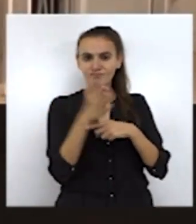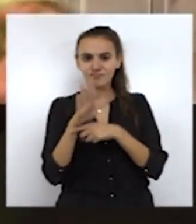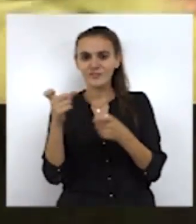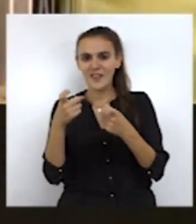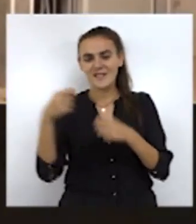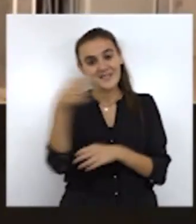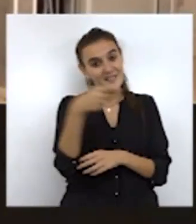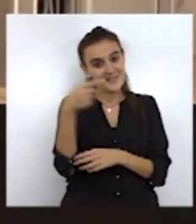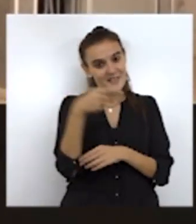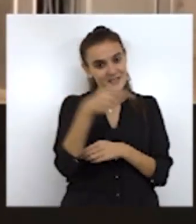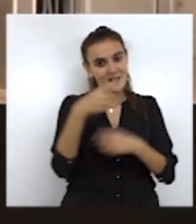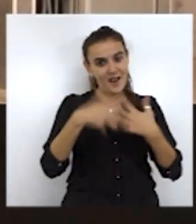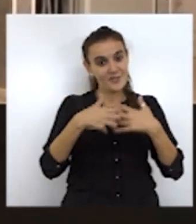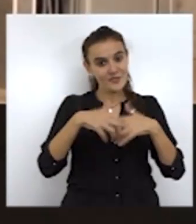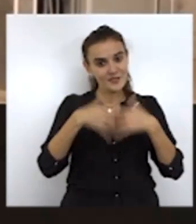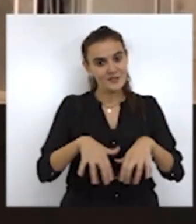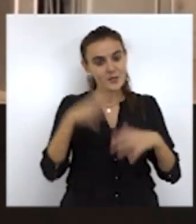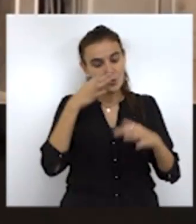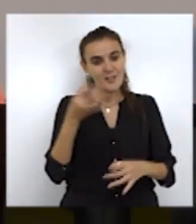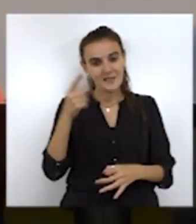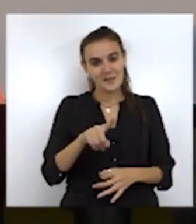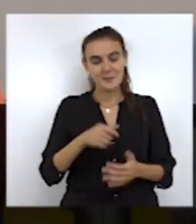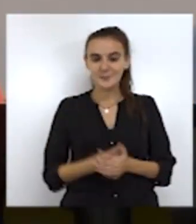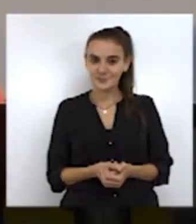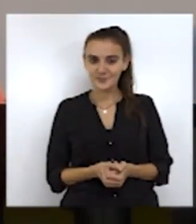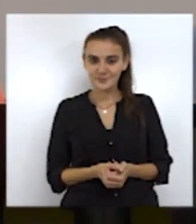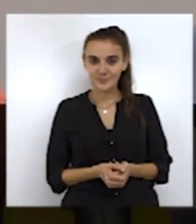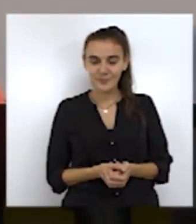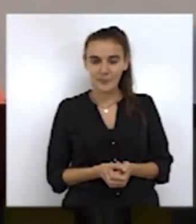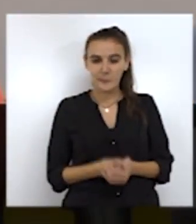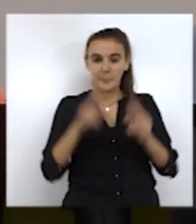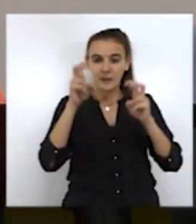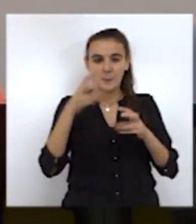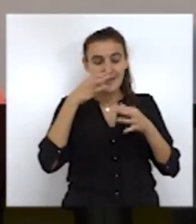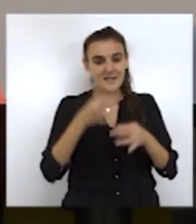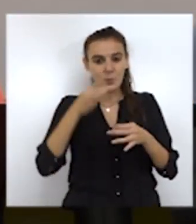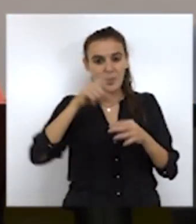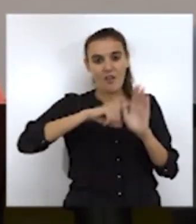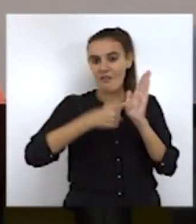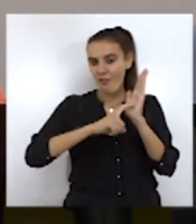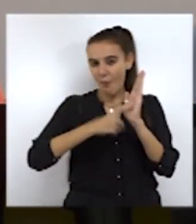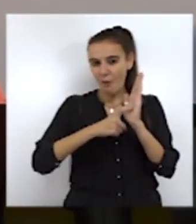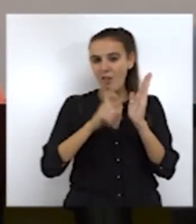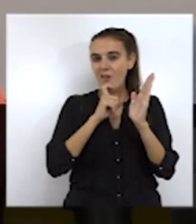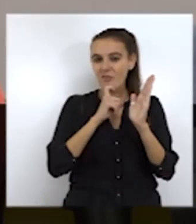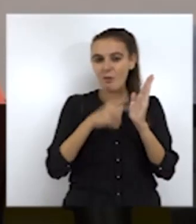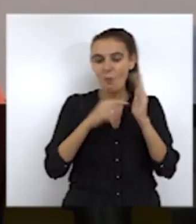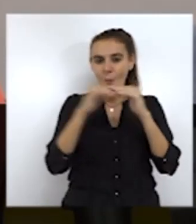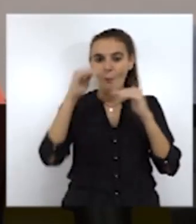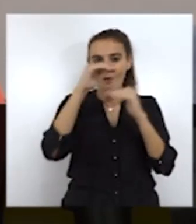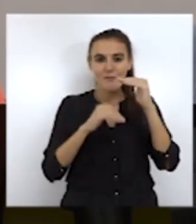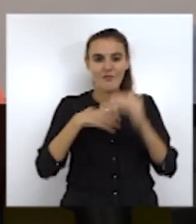un estado deficitario en infraestructuras de seguridad. En seguridad, la fórmula de hacer más con menos no